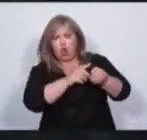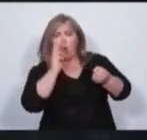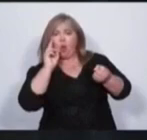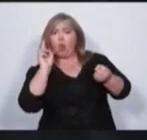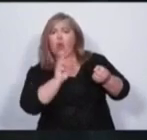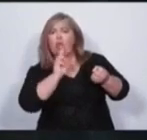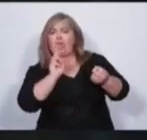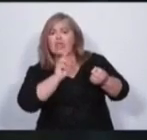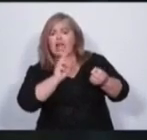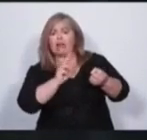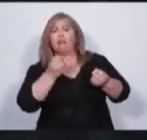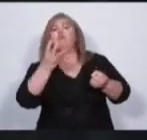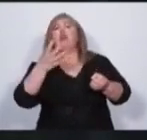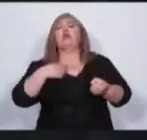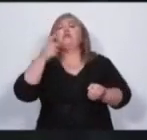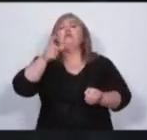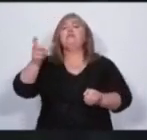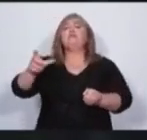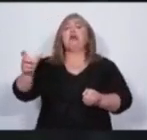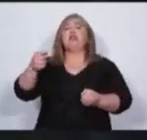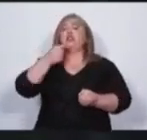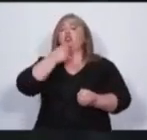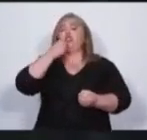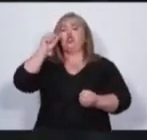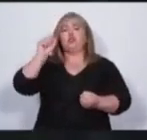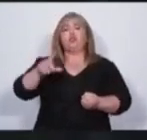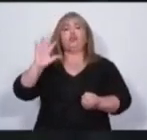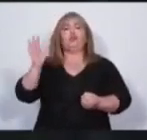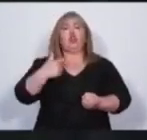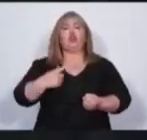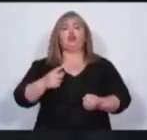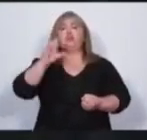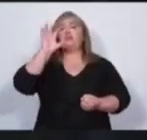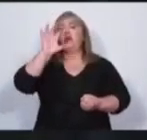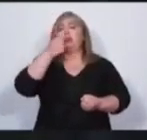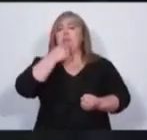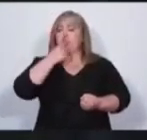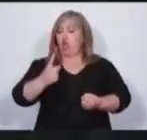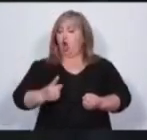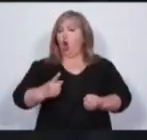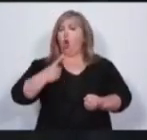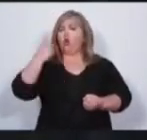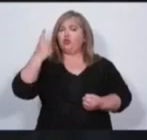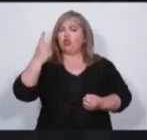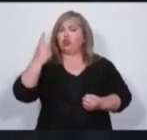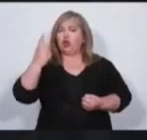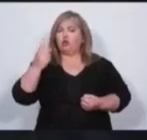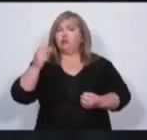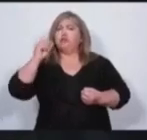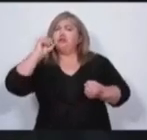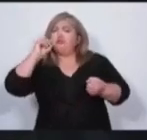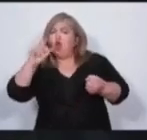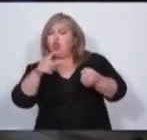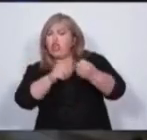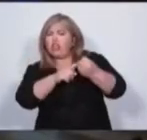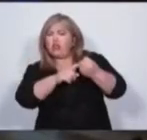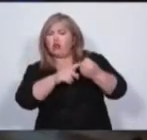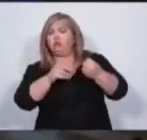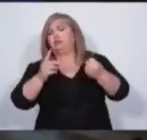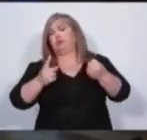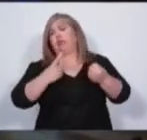los mendocinos estamos orgullosos de nuestra provincia. Y tenemos que cuidar todos esos logros que son de cada uno de los mendocinos.